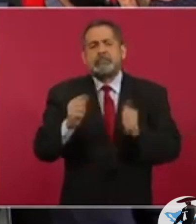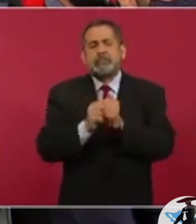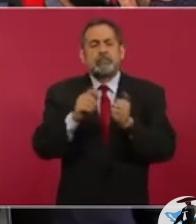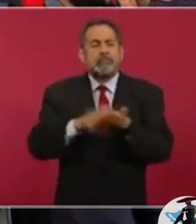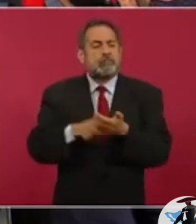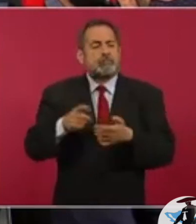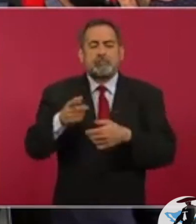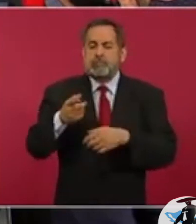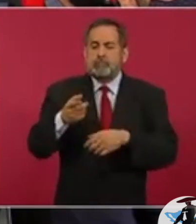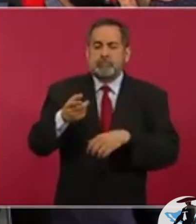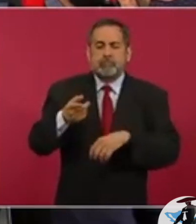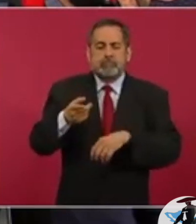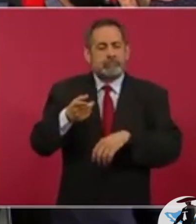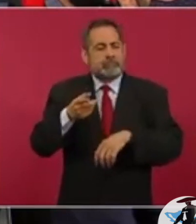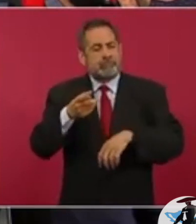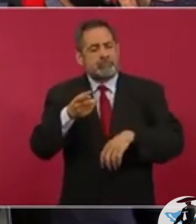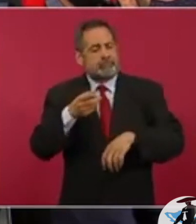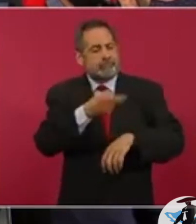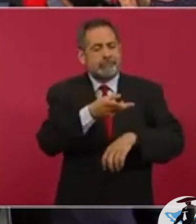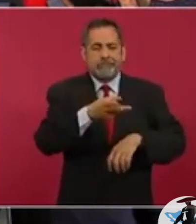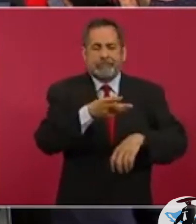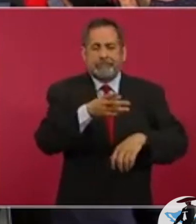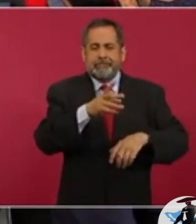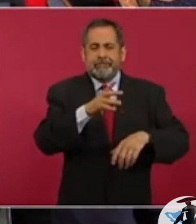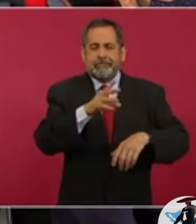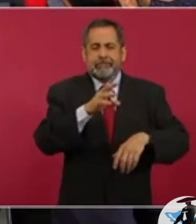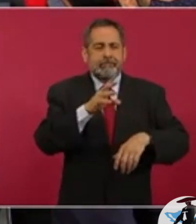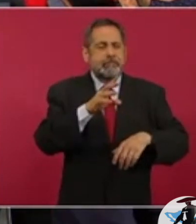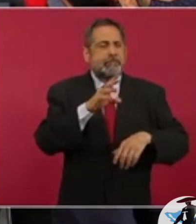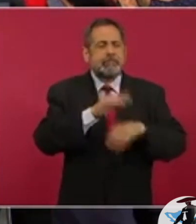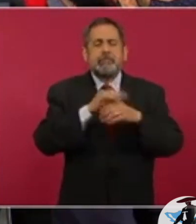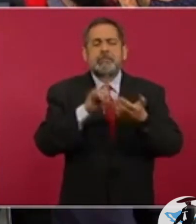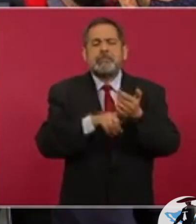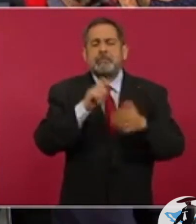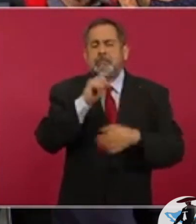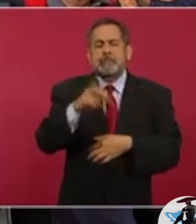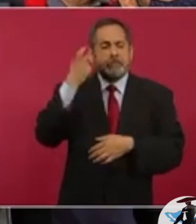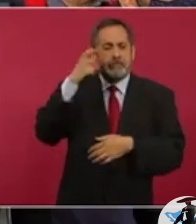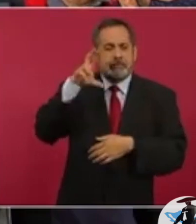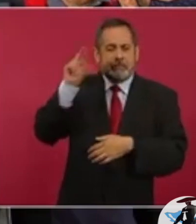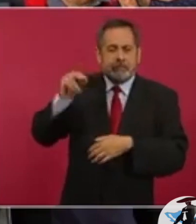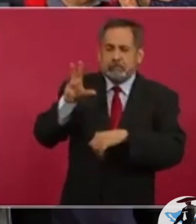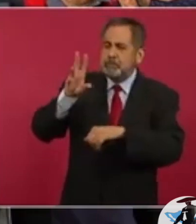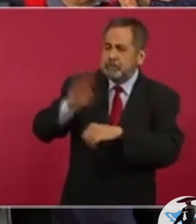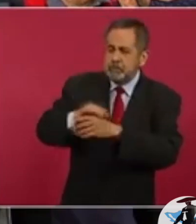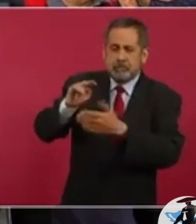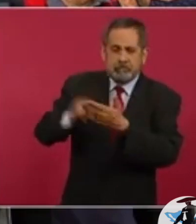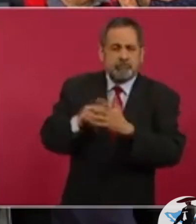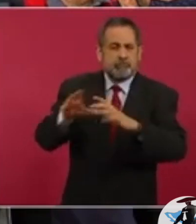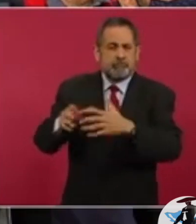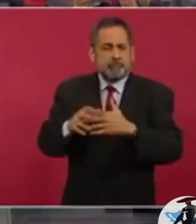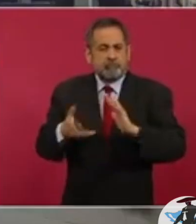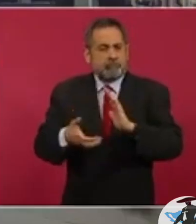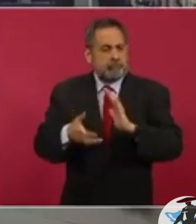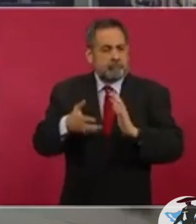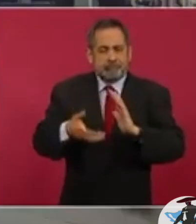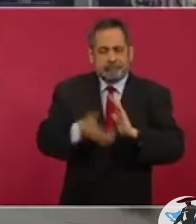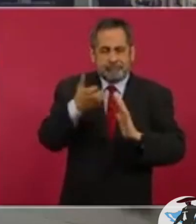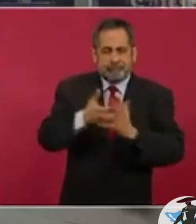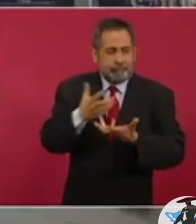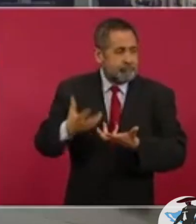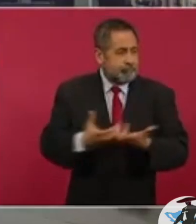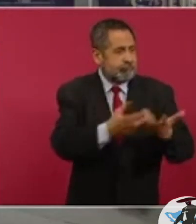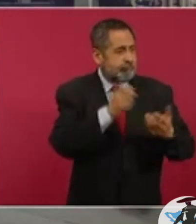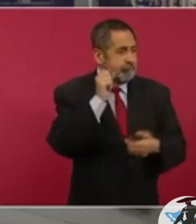autorización de lo que está ahí en Quintana Roo, que es este banco de que se extraen materiales. Y